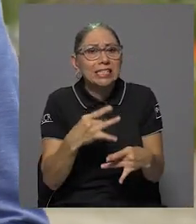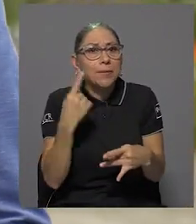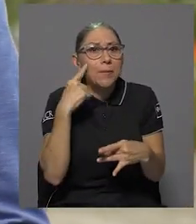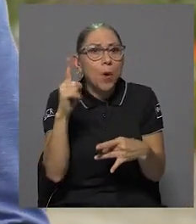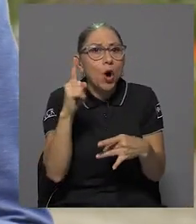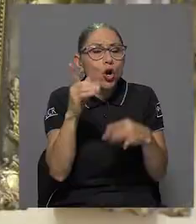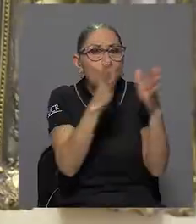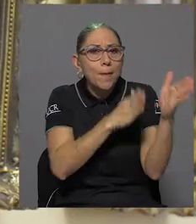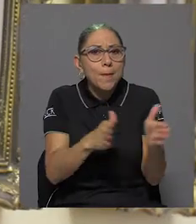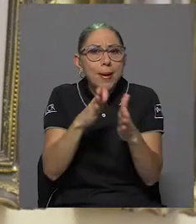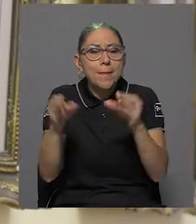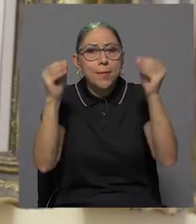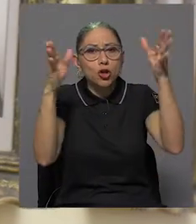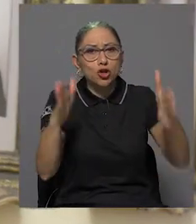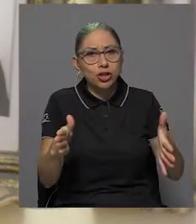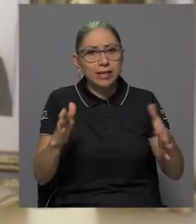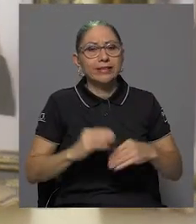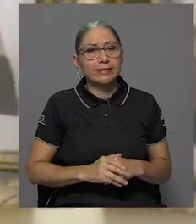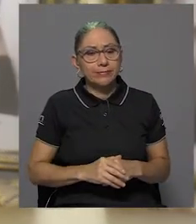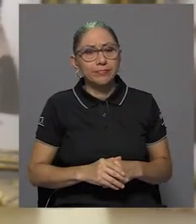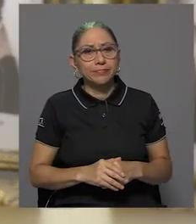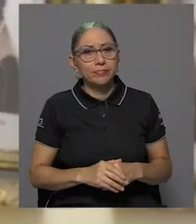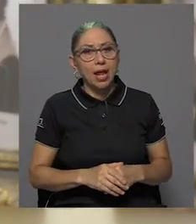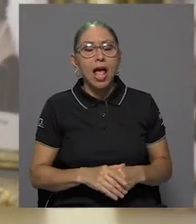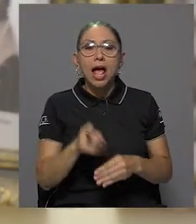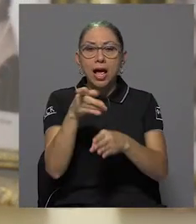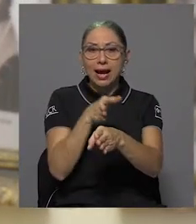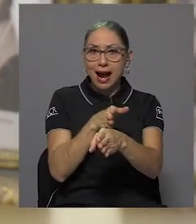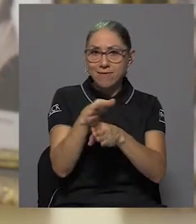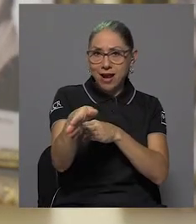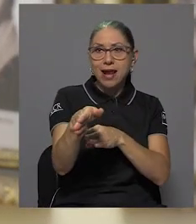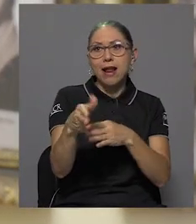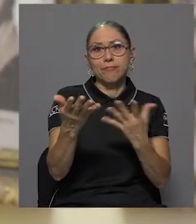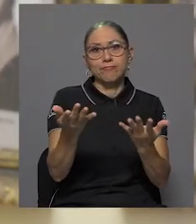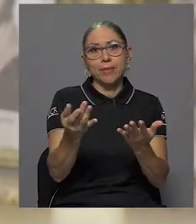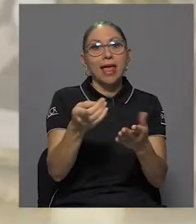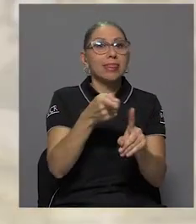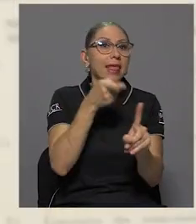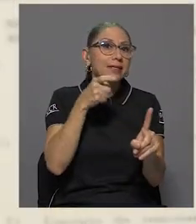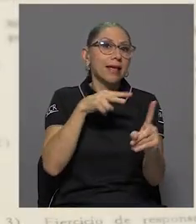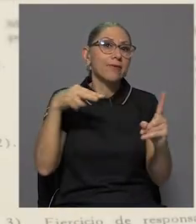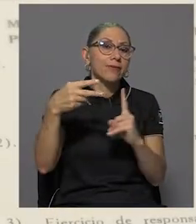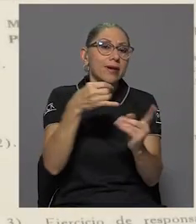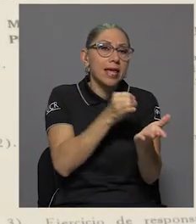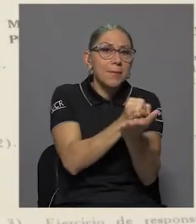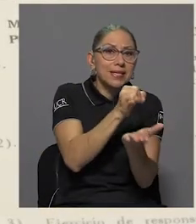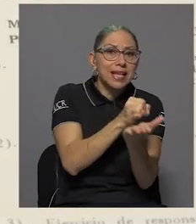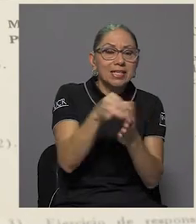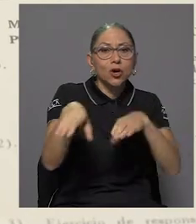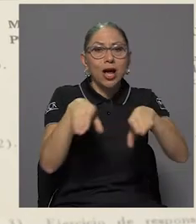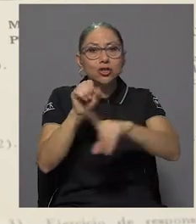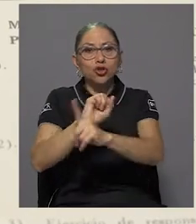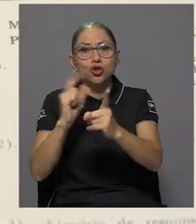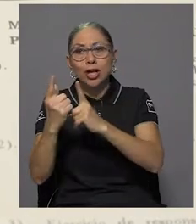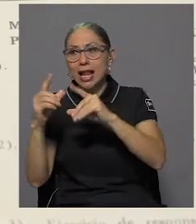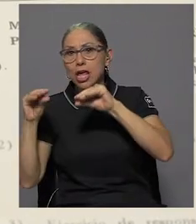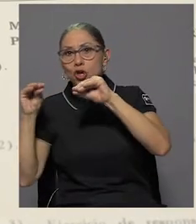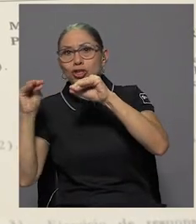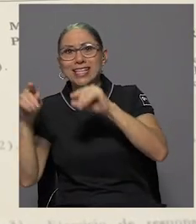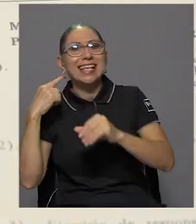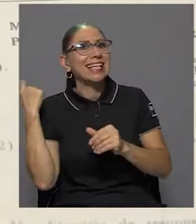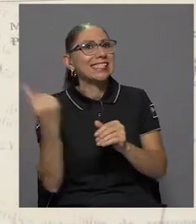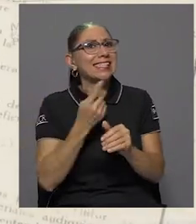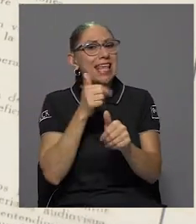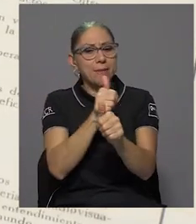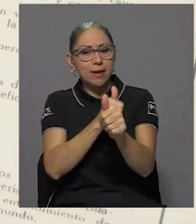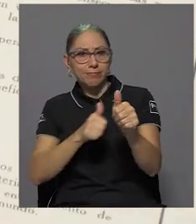docente. Así las cosas, pues, la carrera desde la investigación, la acción social y la docencia siempre ha estado en la vanguardia para